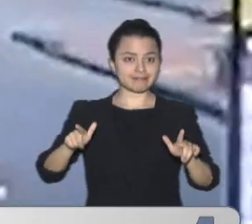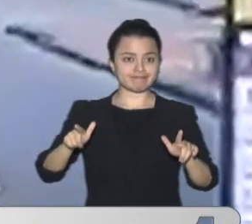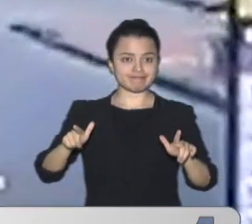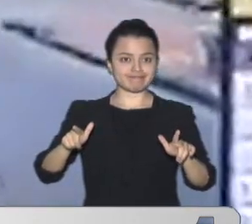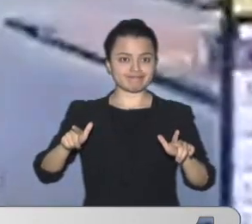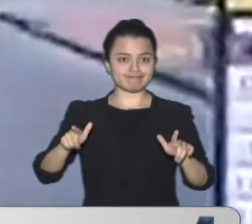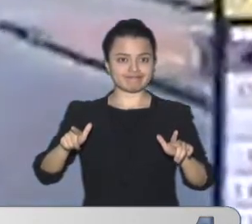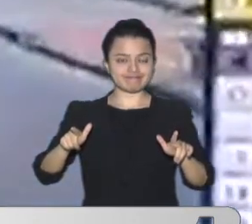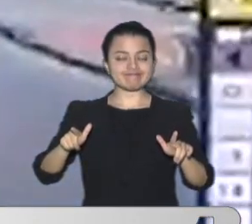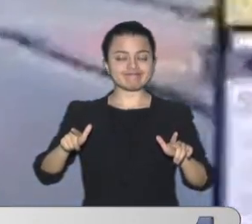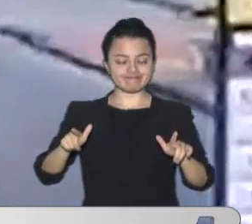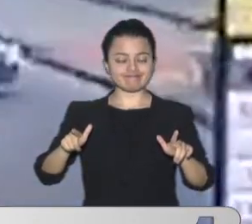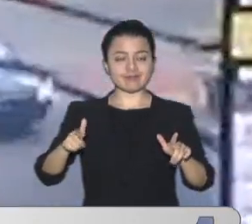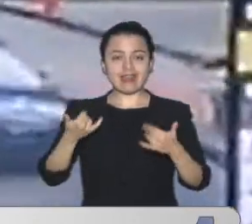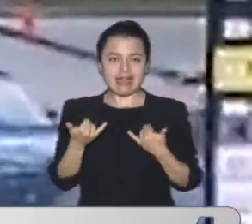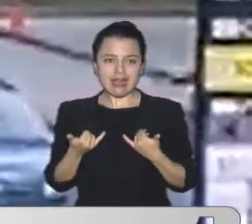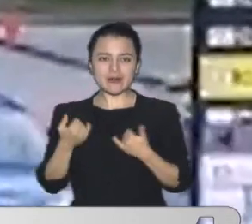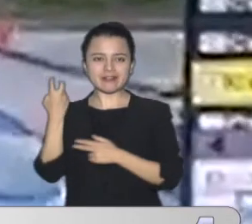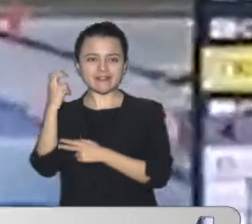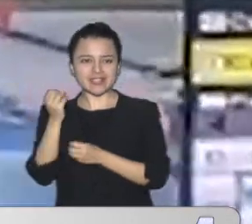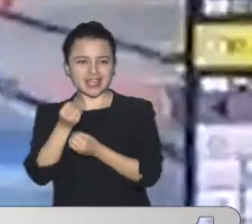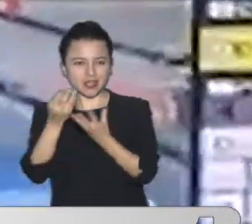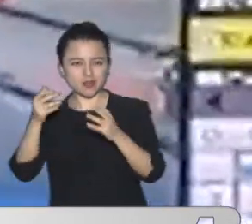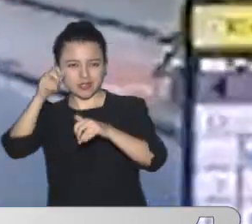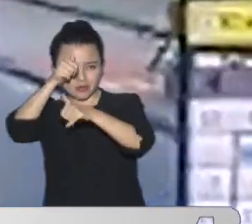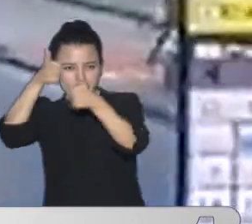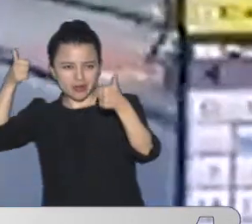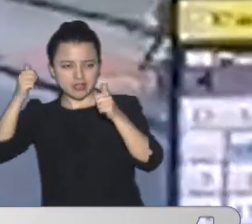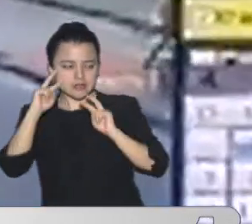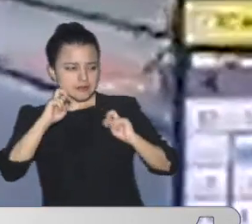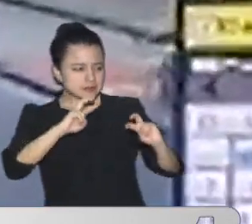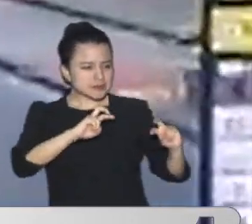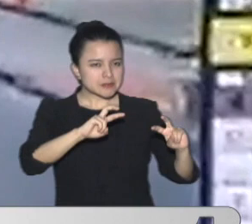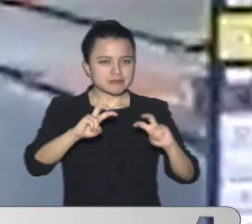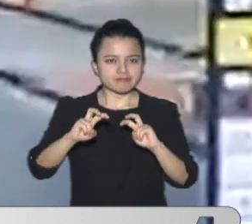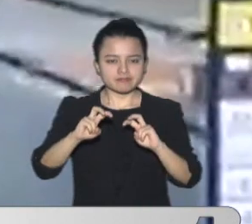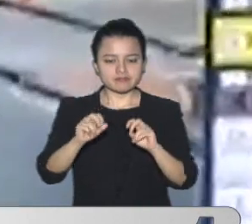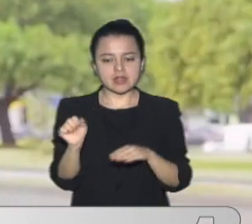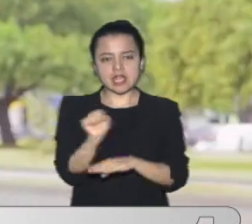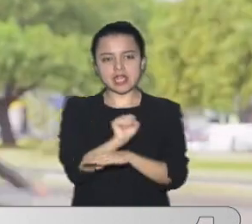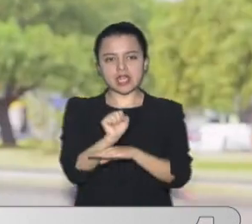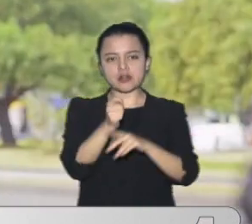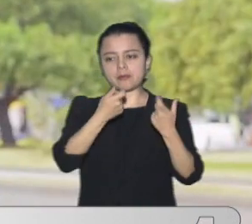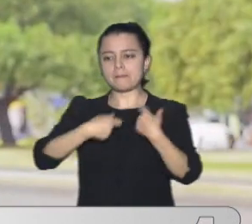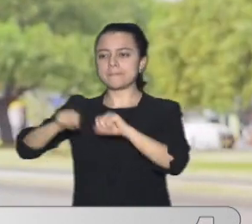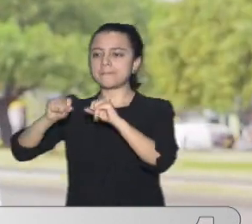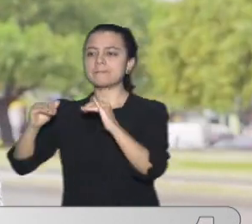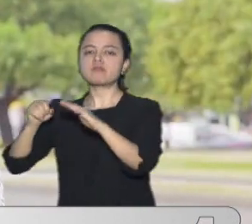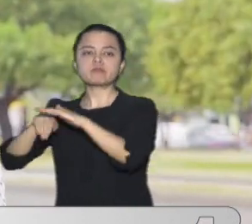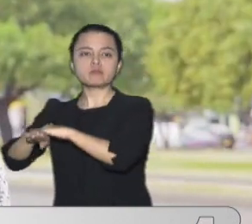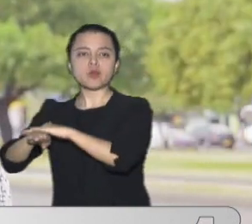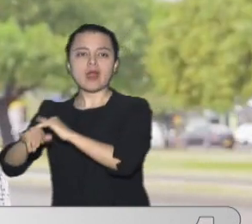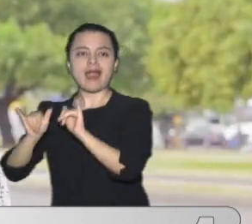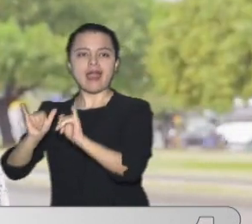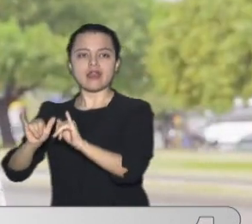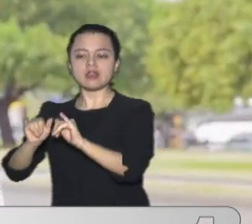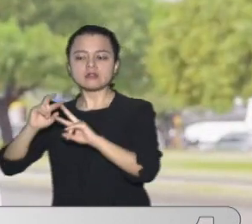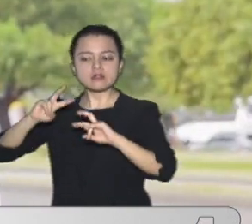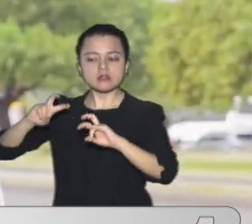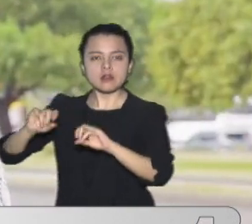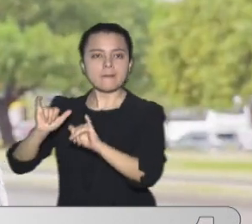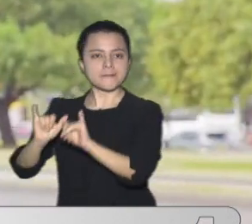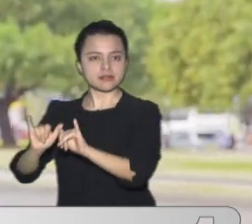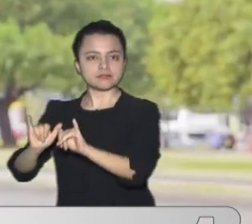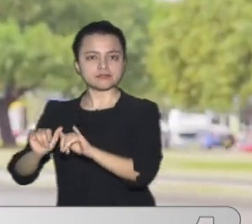Las autoridades Adelantan Las investigaciones Pertinentes Mientras el vehículo Fue inmovilizado Y mucha atención Porque sobre